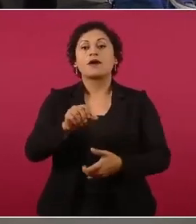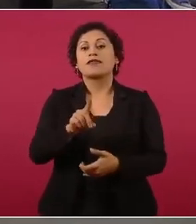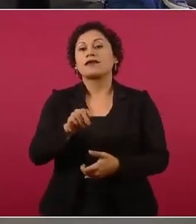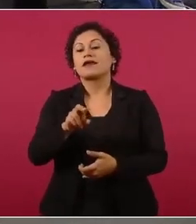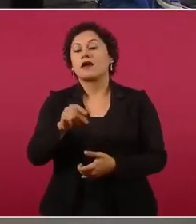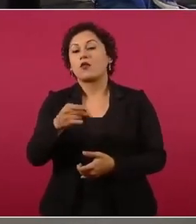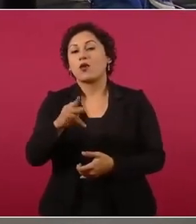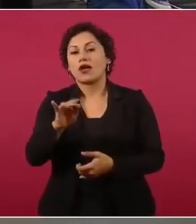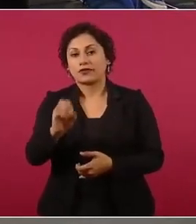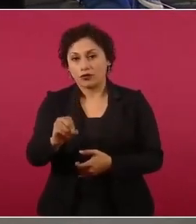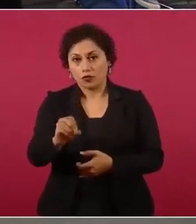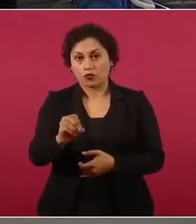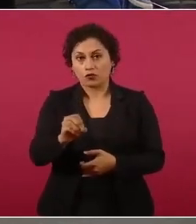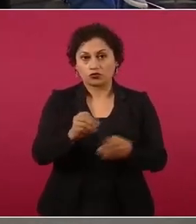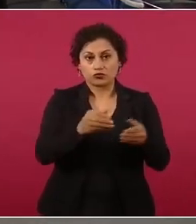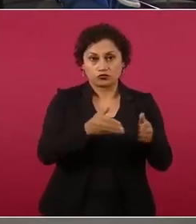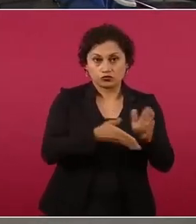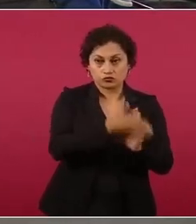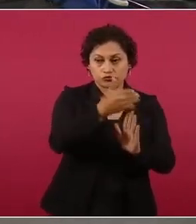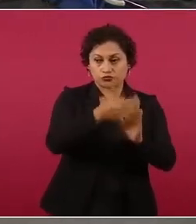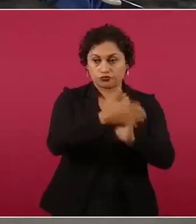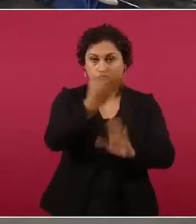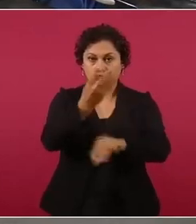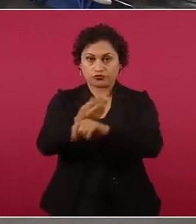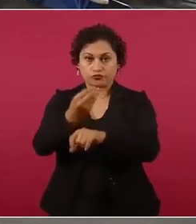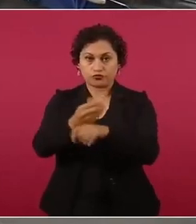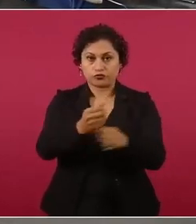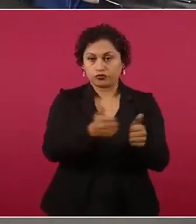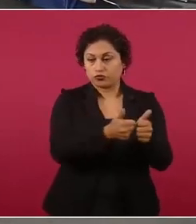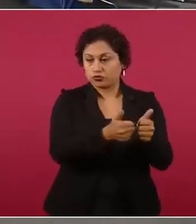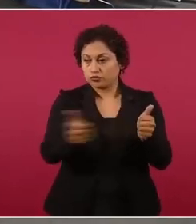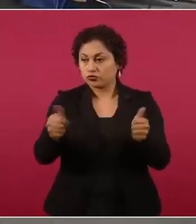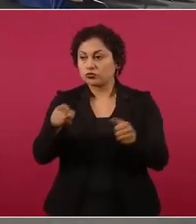Guadalupe y Calvo,